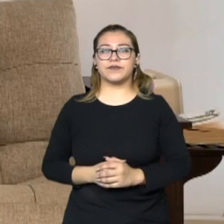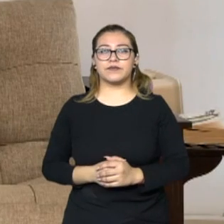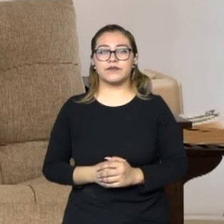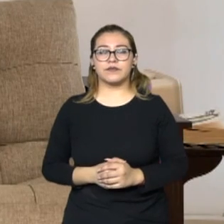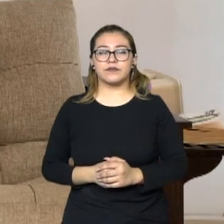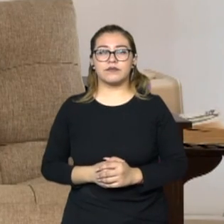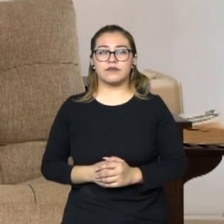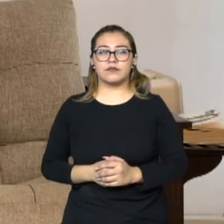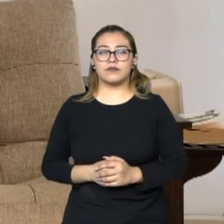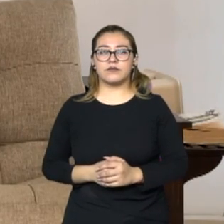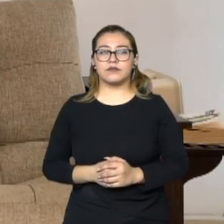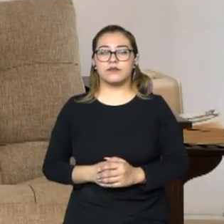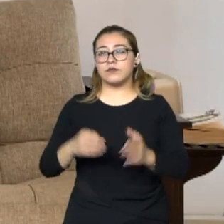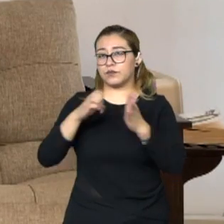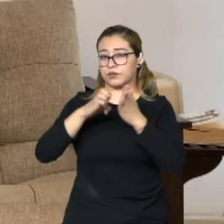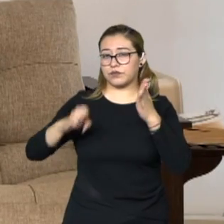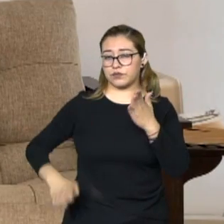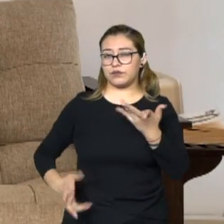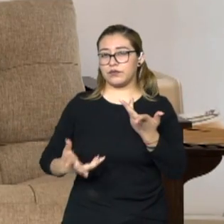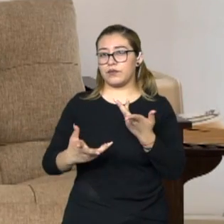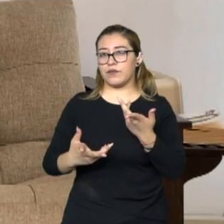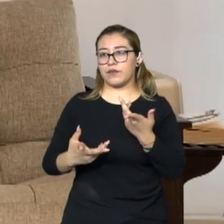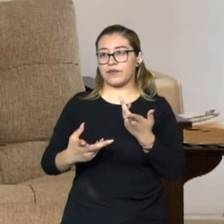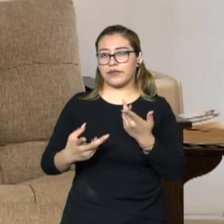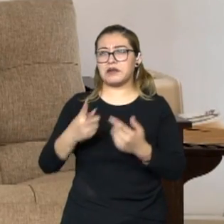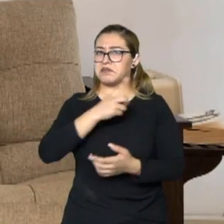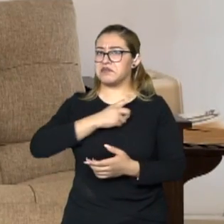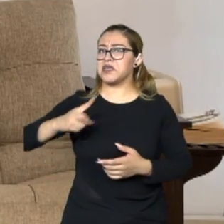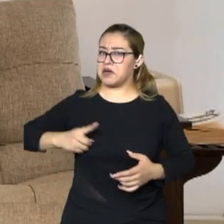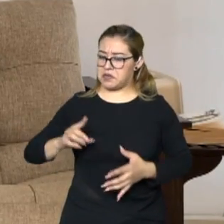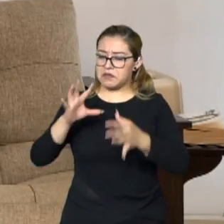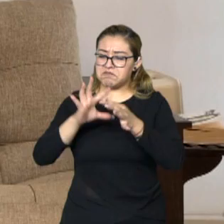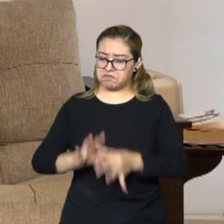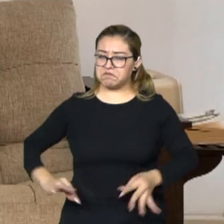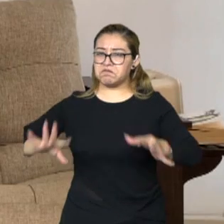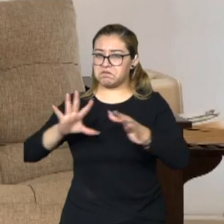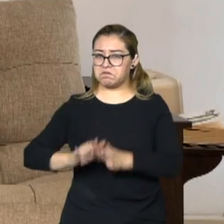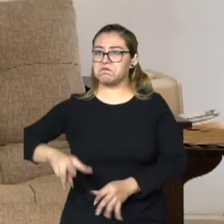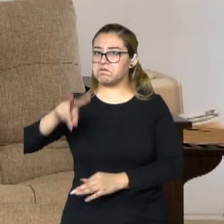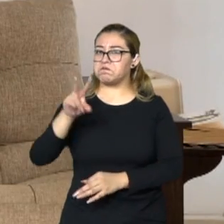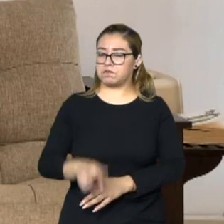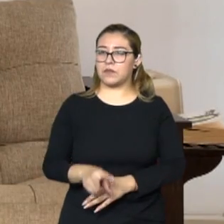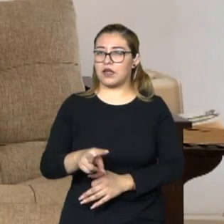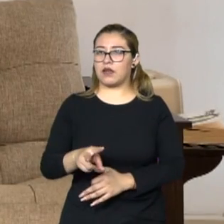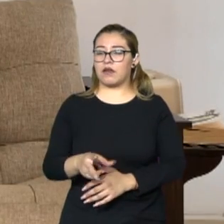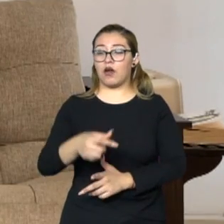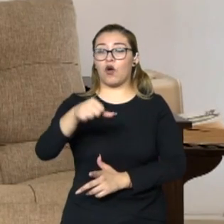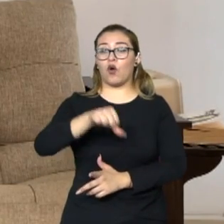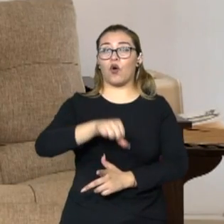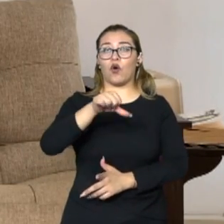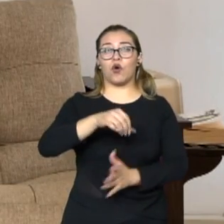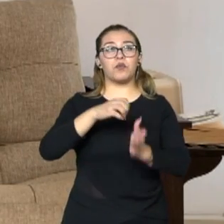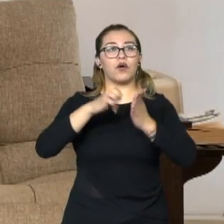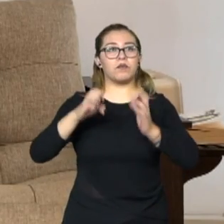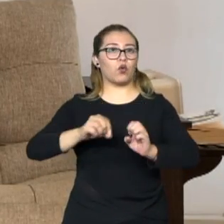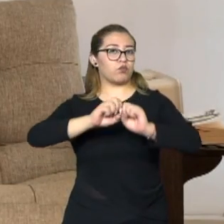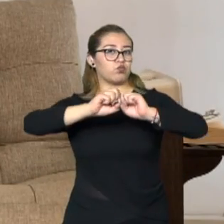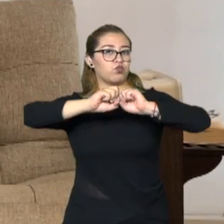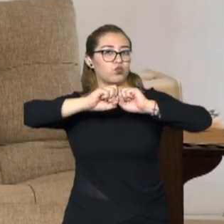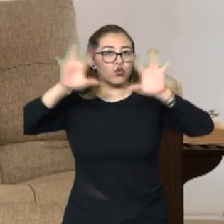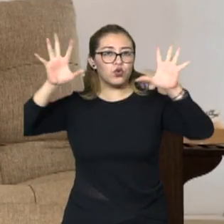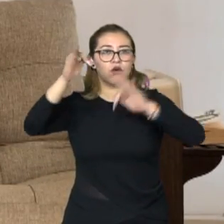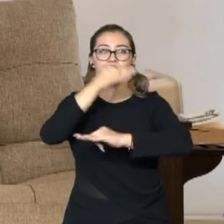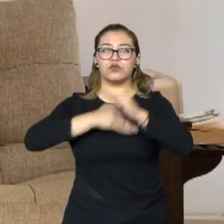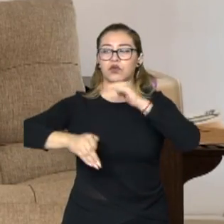Y sin embargo creo que hay que rescatarlo. Hay que rescatar también el que hoy se pueden transparentar mucho más